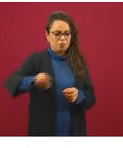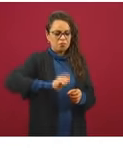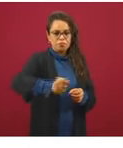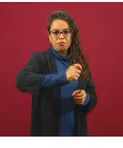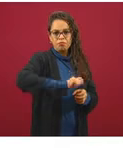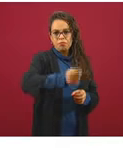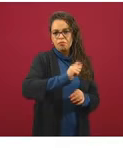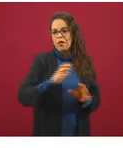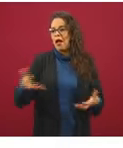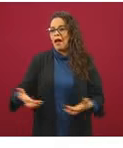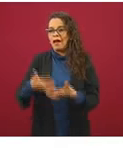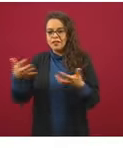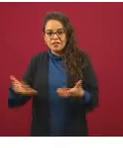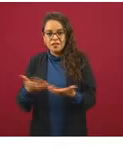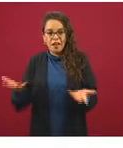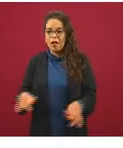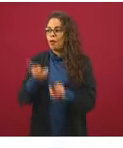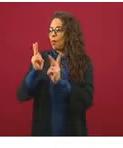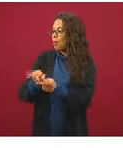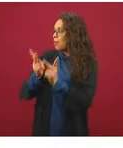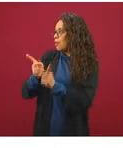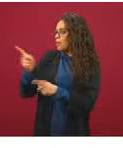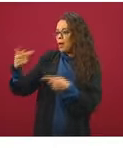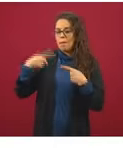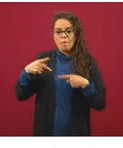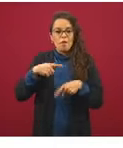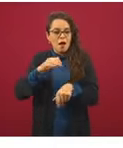ensalada y platicando con el amigo,